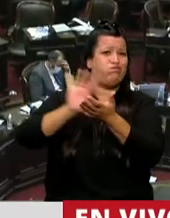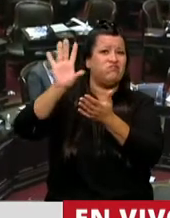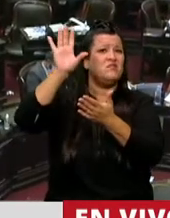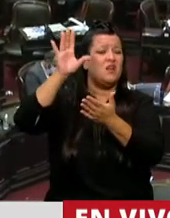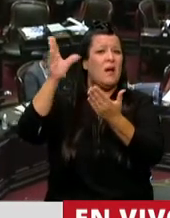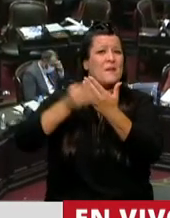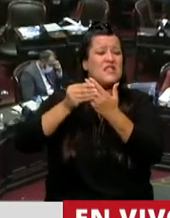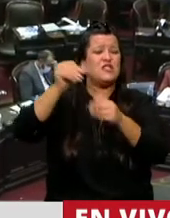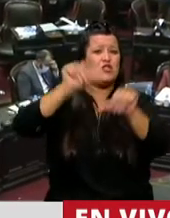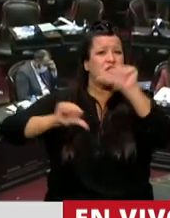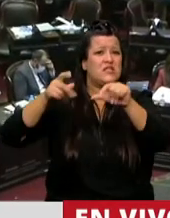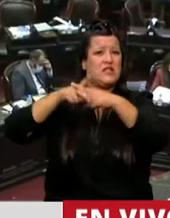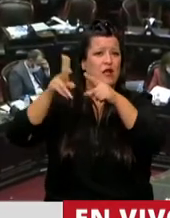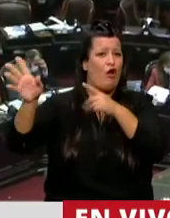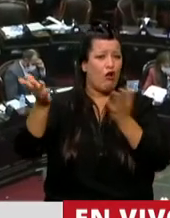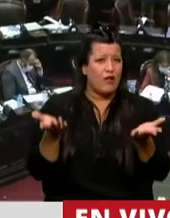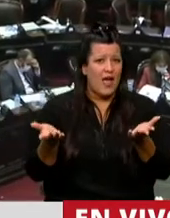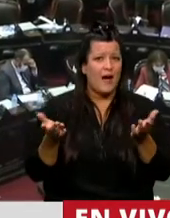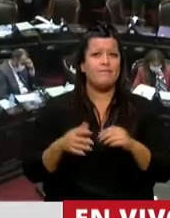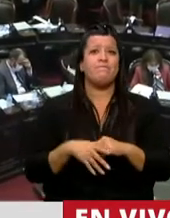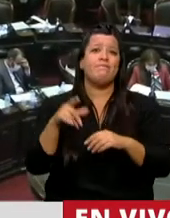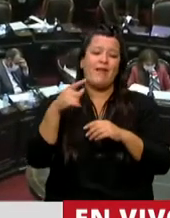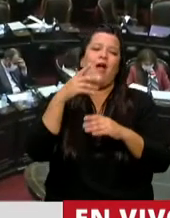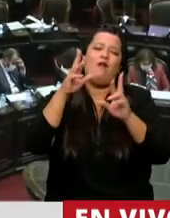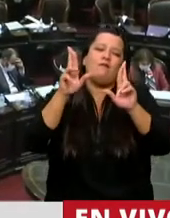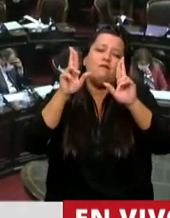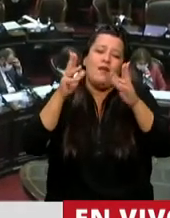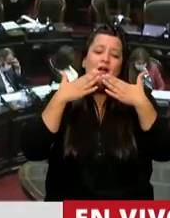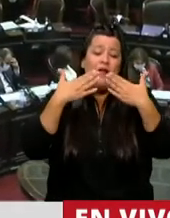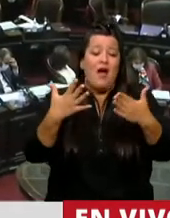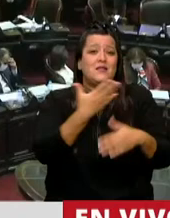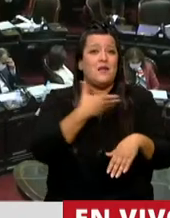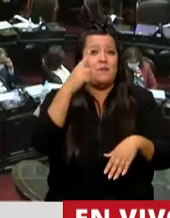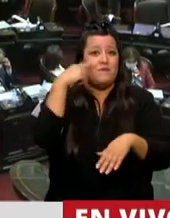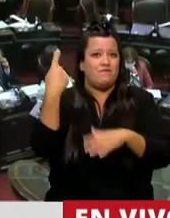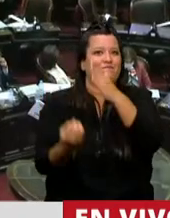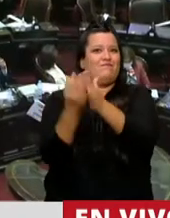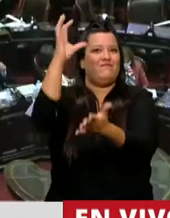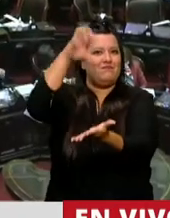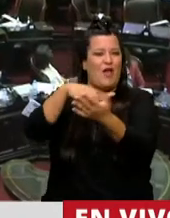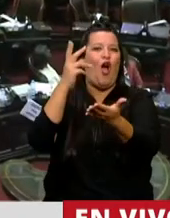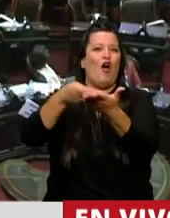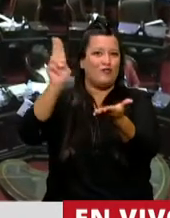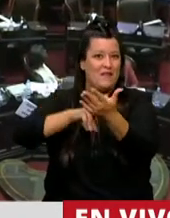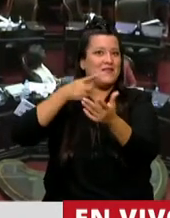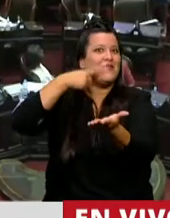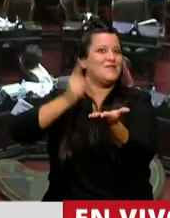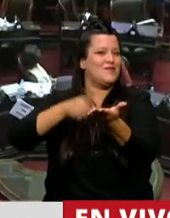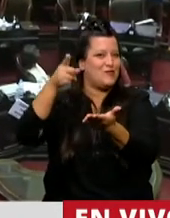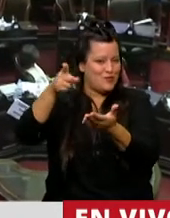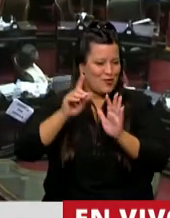Tecnología, felizmente creado nuevamente por el Presidente Alberto Fernández como una de las primeras medidas de su gobierno.